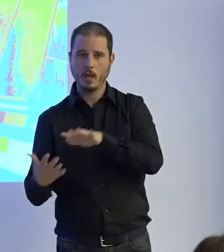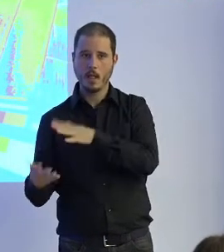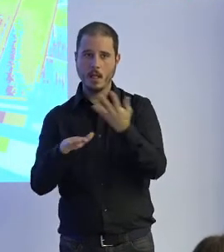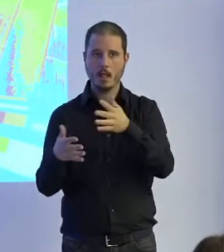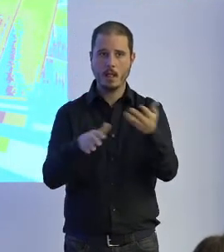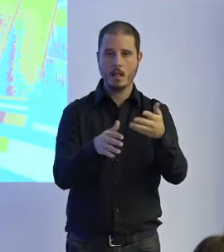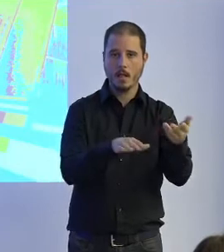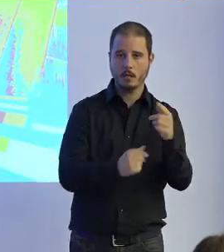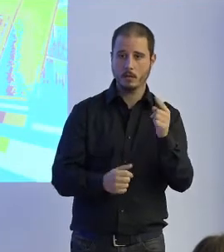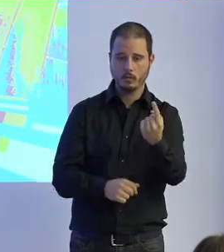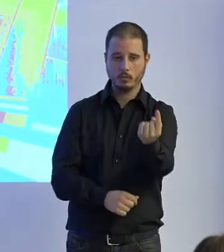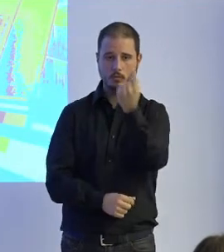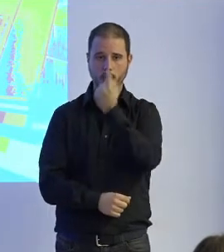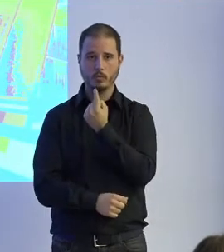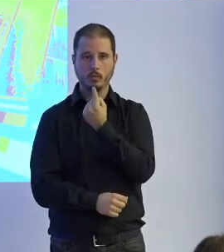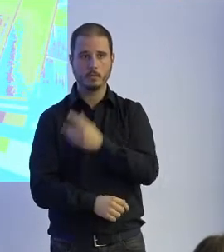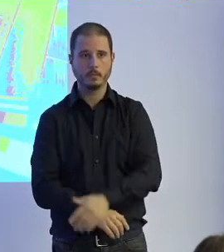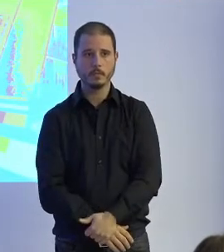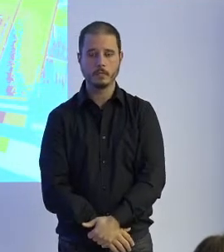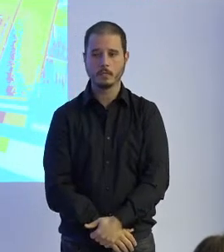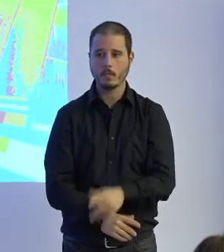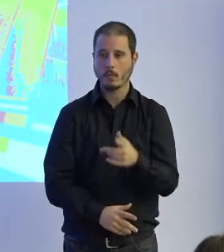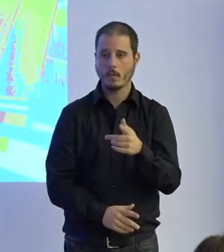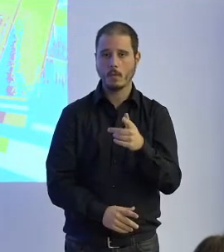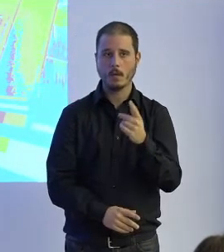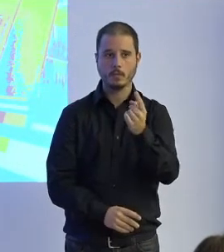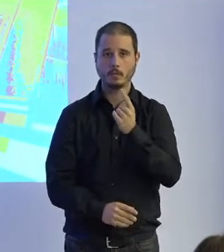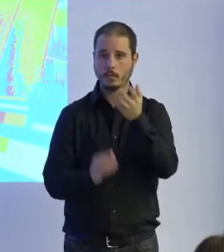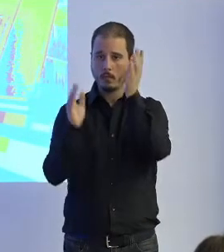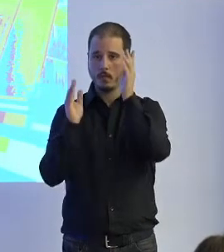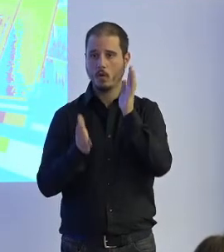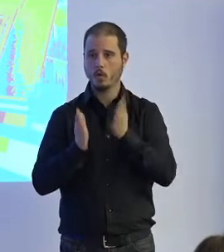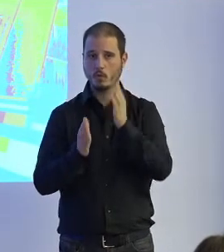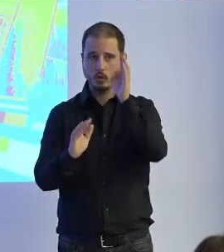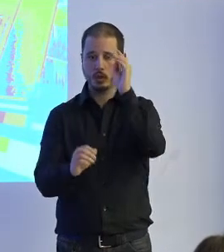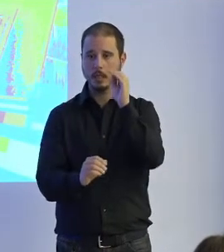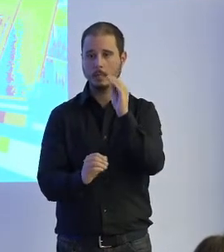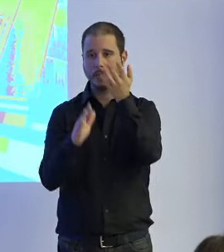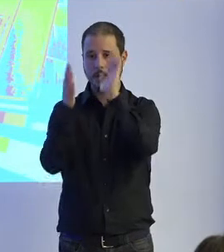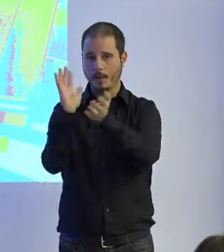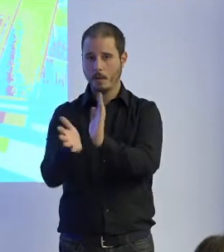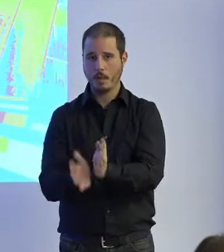y nosotros en una en concreto la que vamos a hablar que es terapia robótica de terapia y de rehabilitación